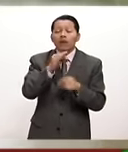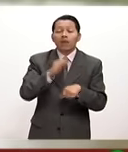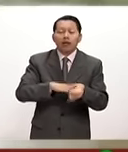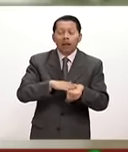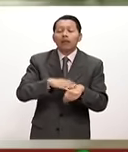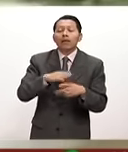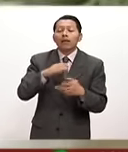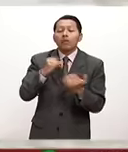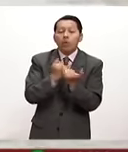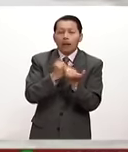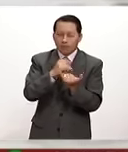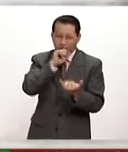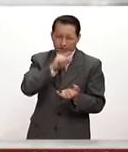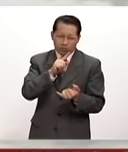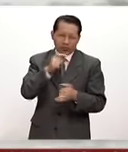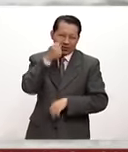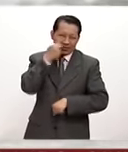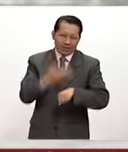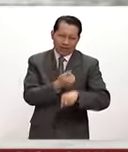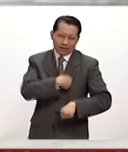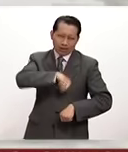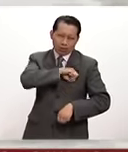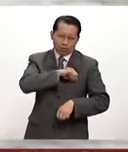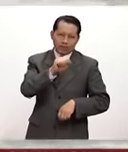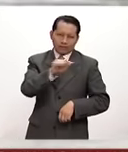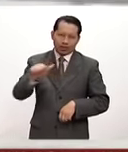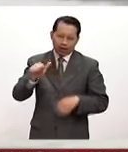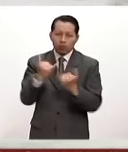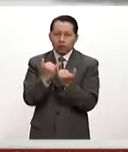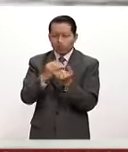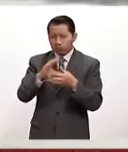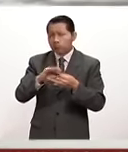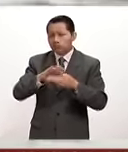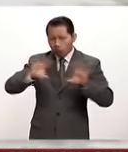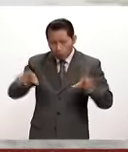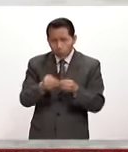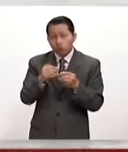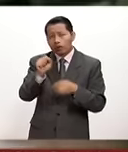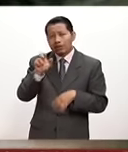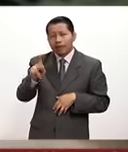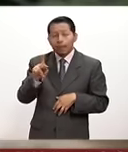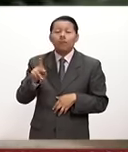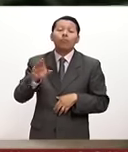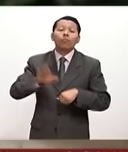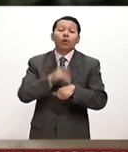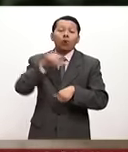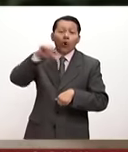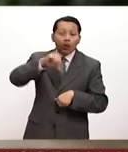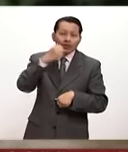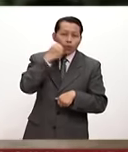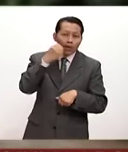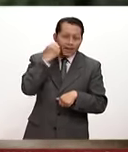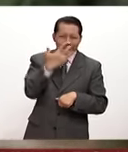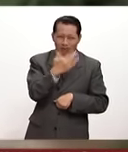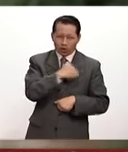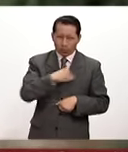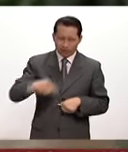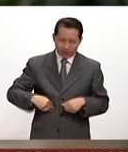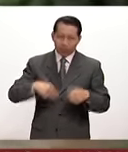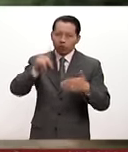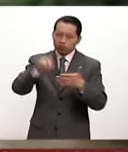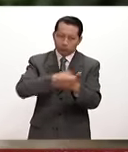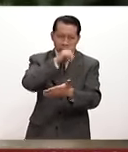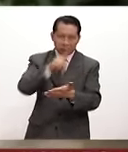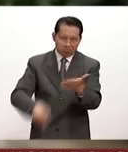ya activando todos los protocolos conjuntamente con la Secretaría de Educación que suspendieron las clases el día de hoy en los 5 municipios de todo el